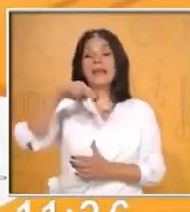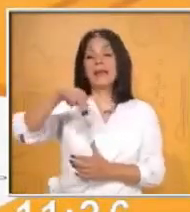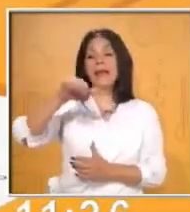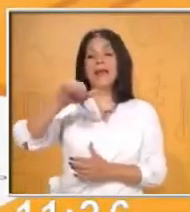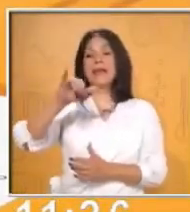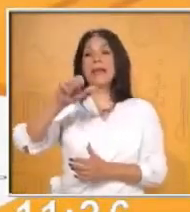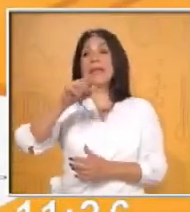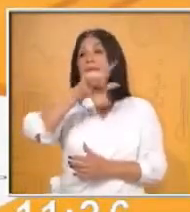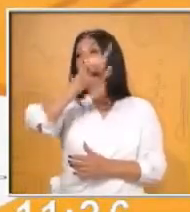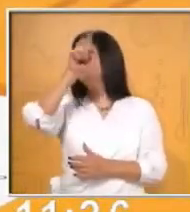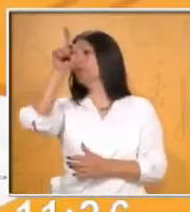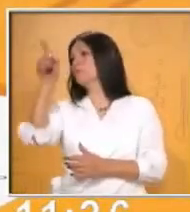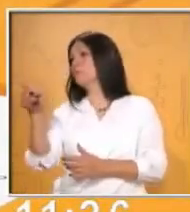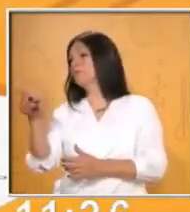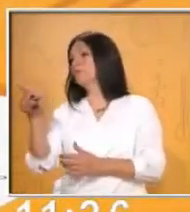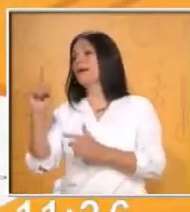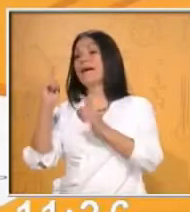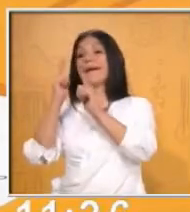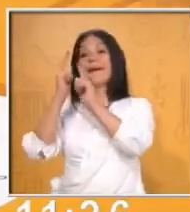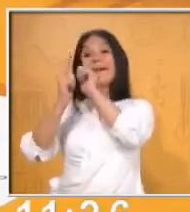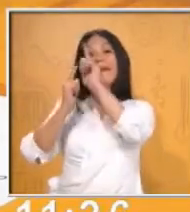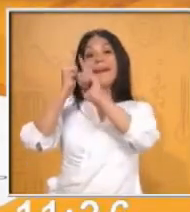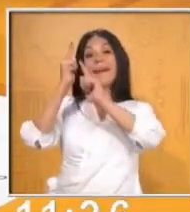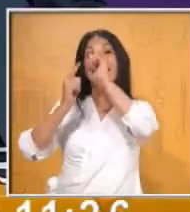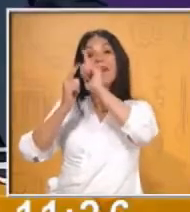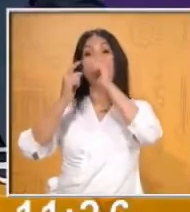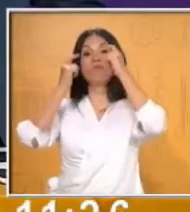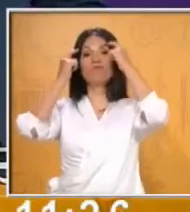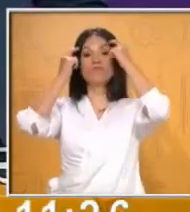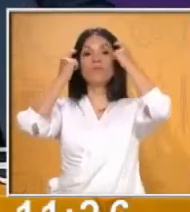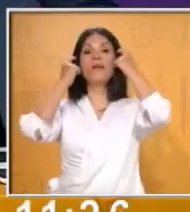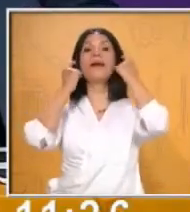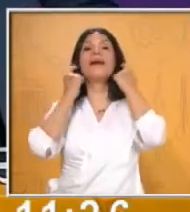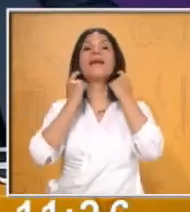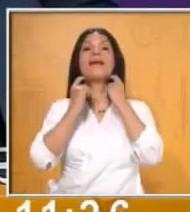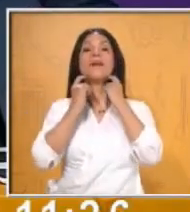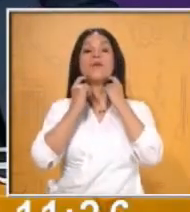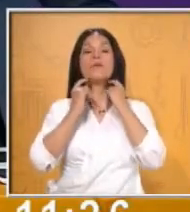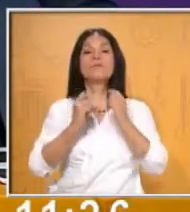Guerrero. Muy bien. Así es. Vamos a ver.